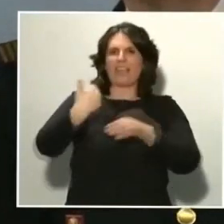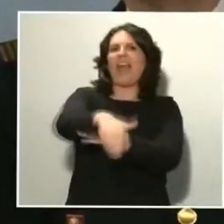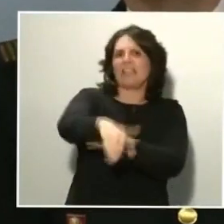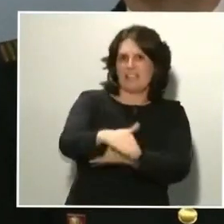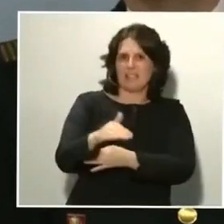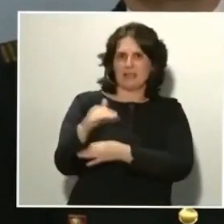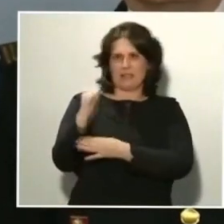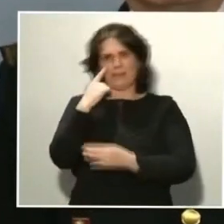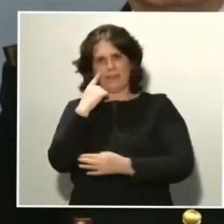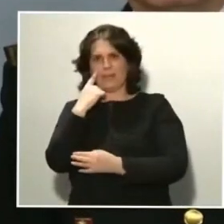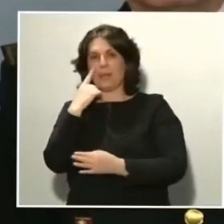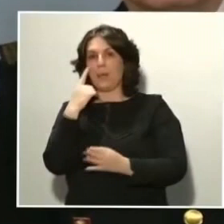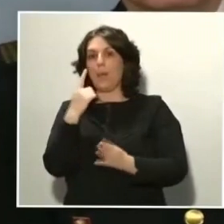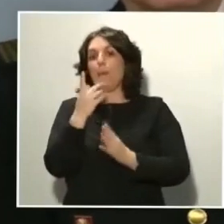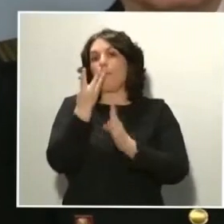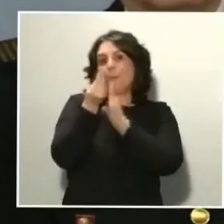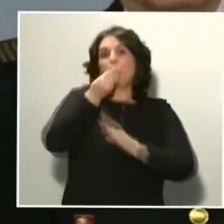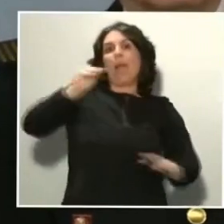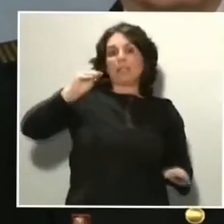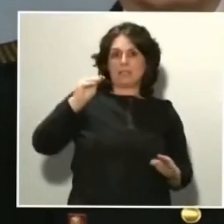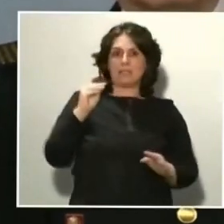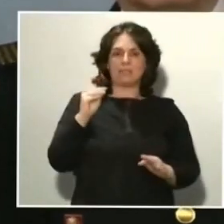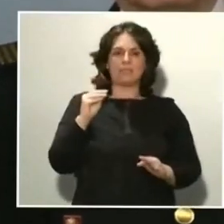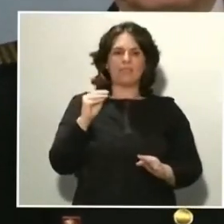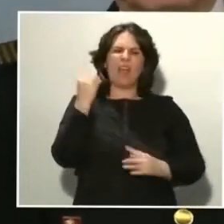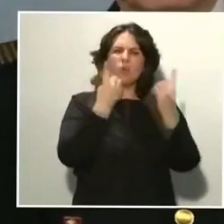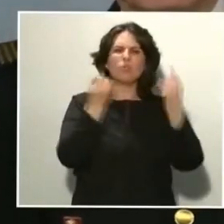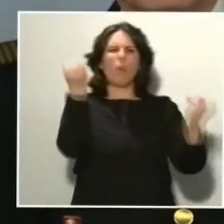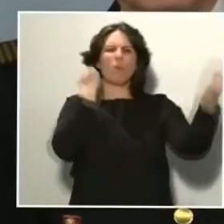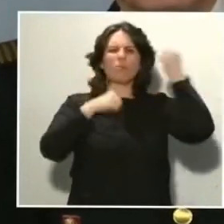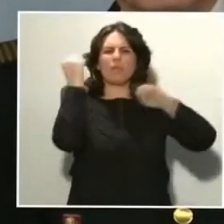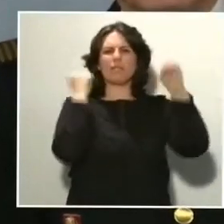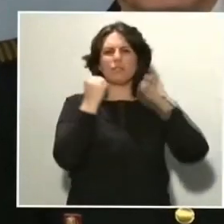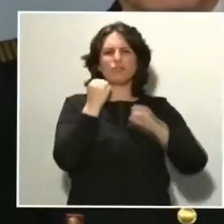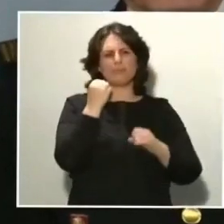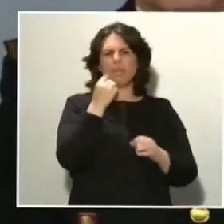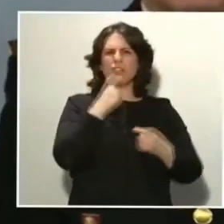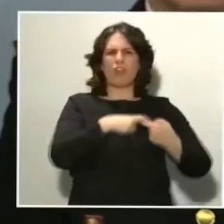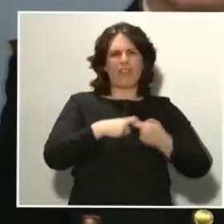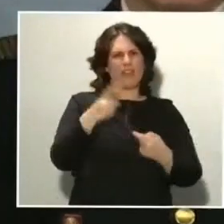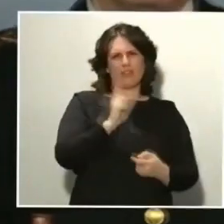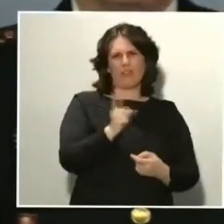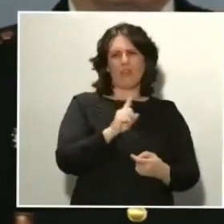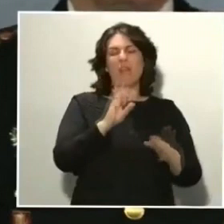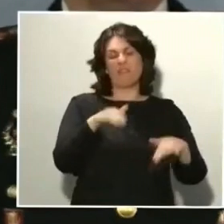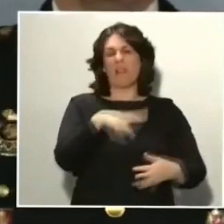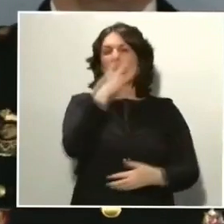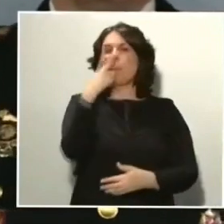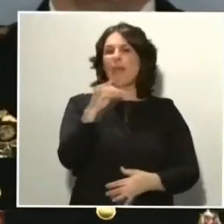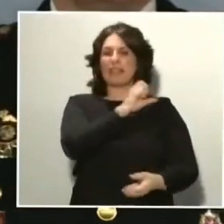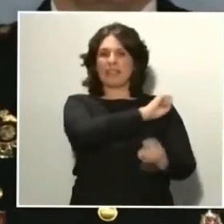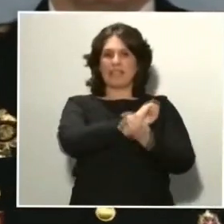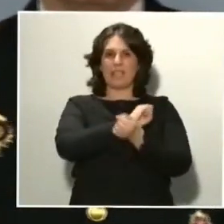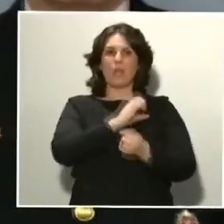especialmente, aquellos comportamientos insolidarios que han dado lugar a 20 detenciones por delitos de resistencia y